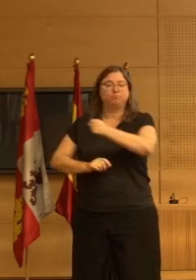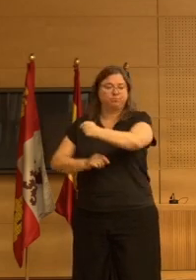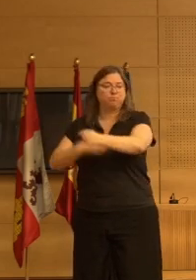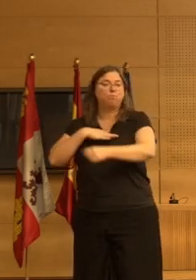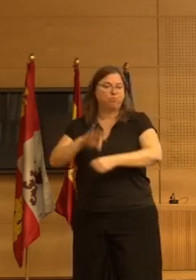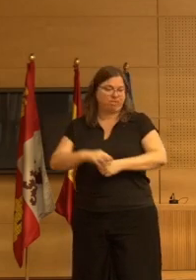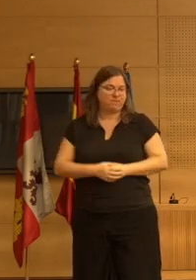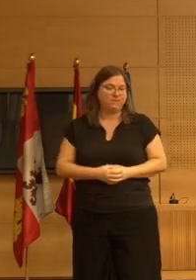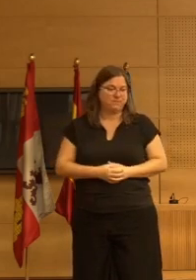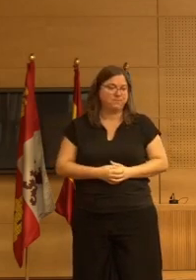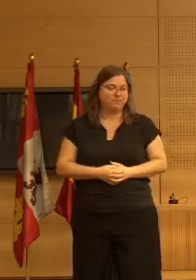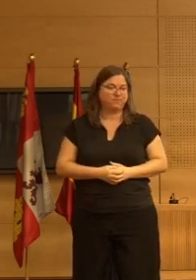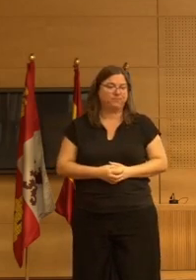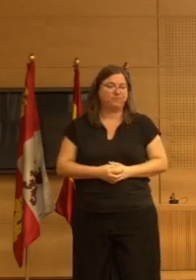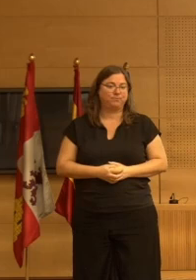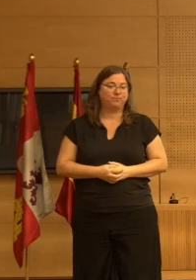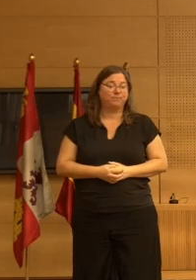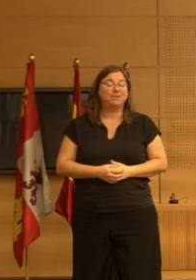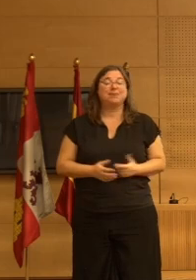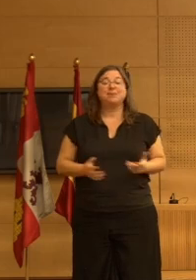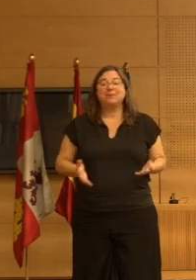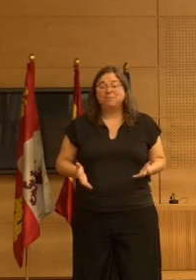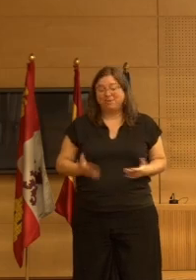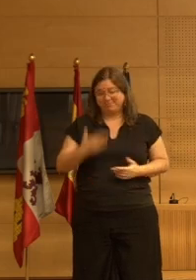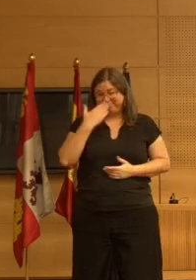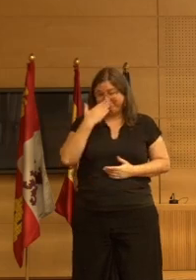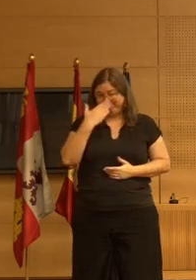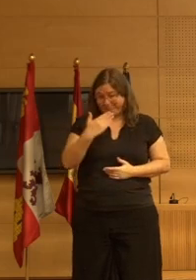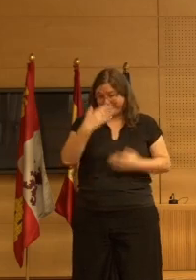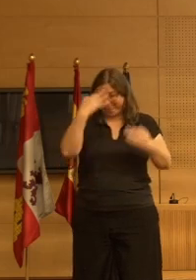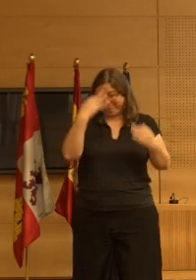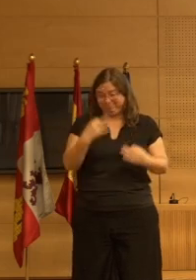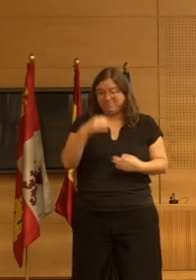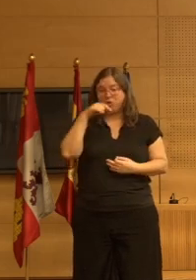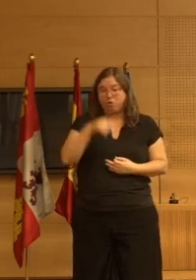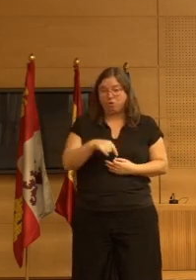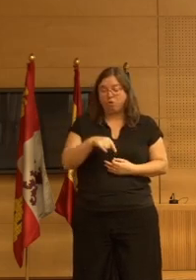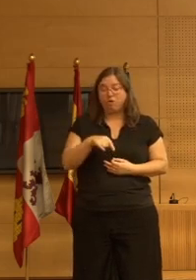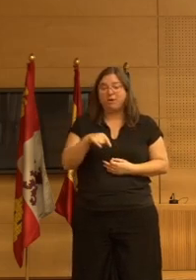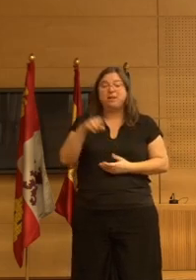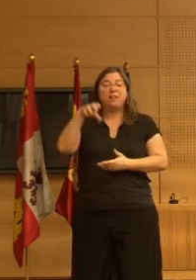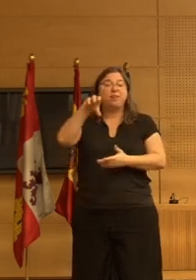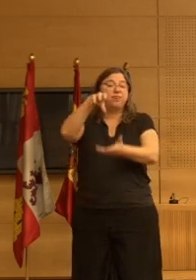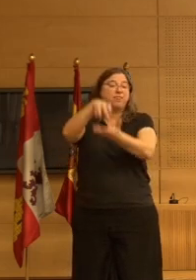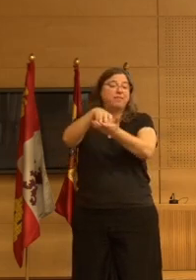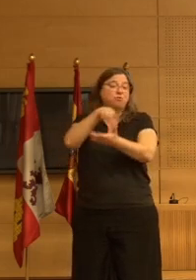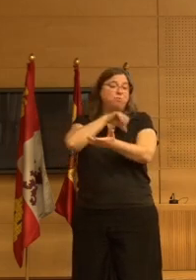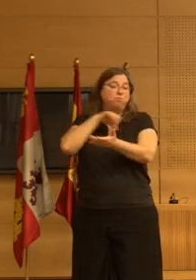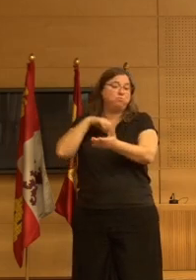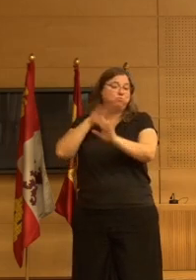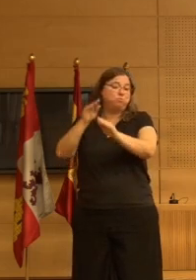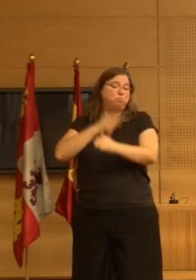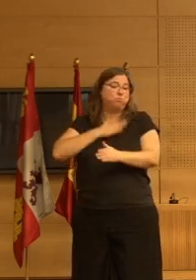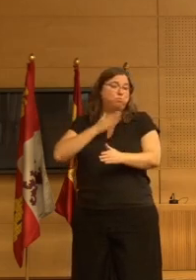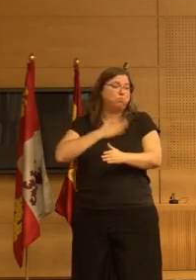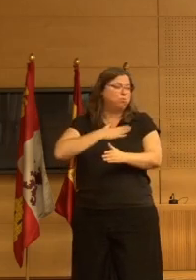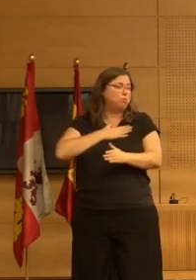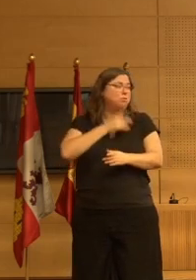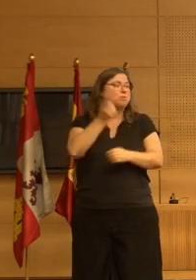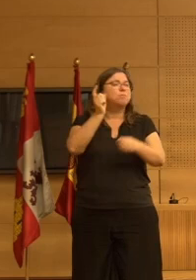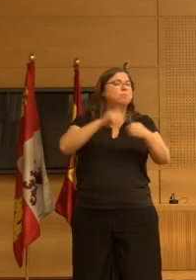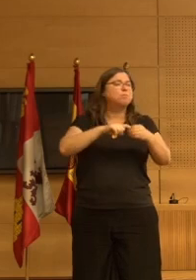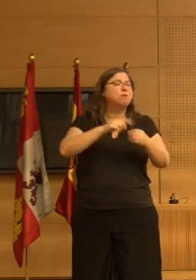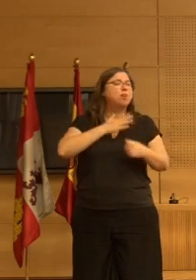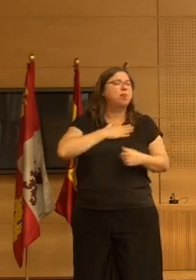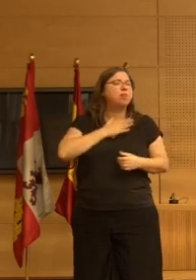personal vale pero es cierto que hoy en día en las RPT de los centros propios me refiero porque imagino que perteneces